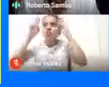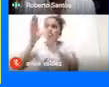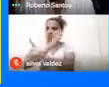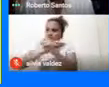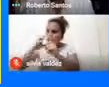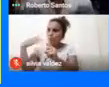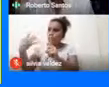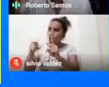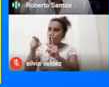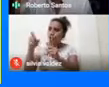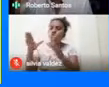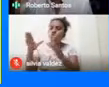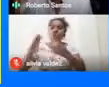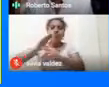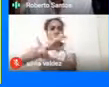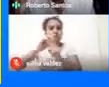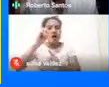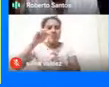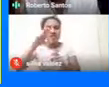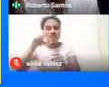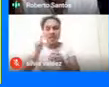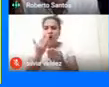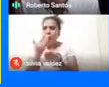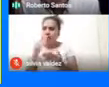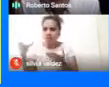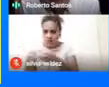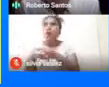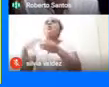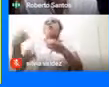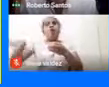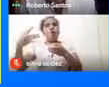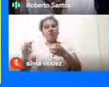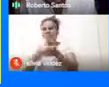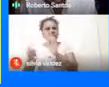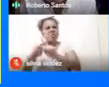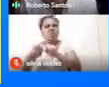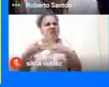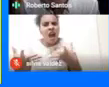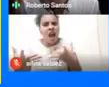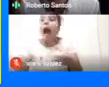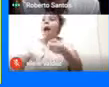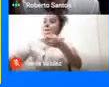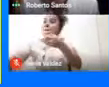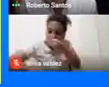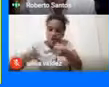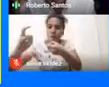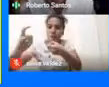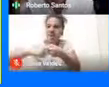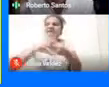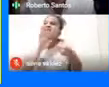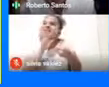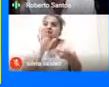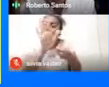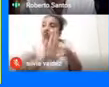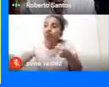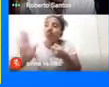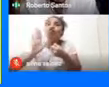muisca Por supuesto Que lo primero Que hay que hacer Es vincular A quienes son Sus